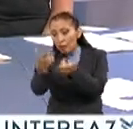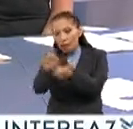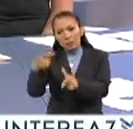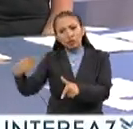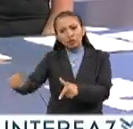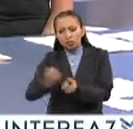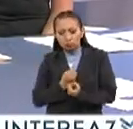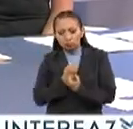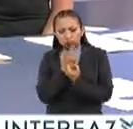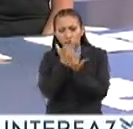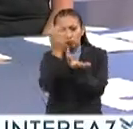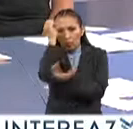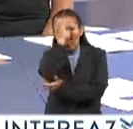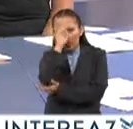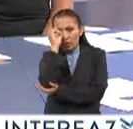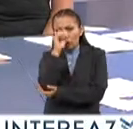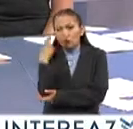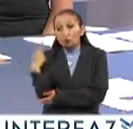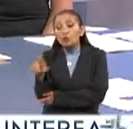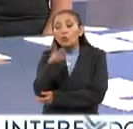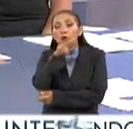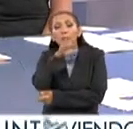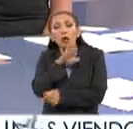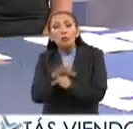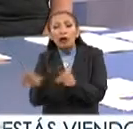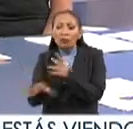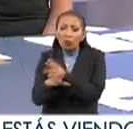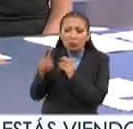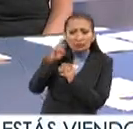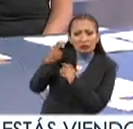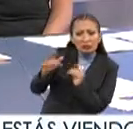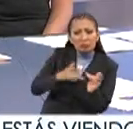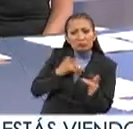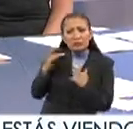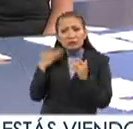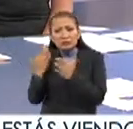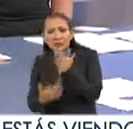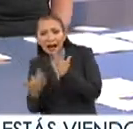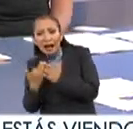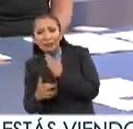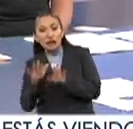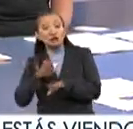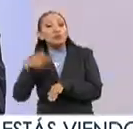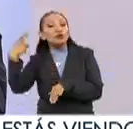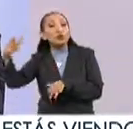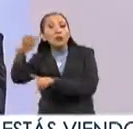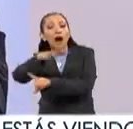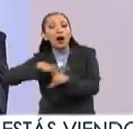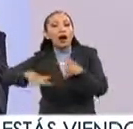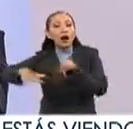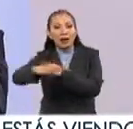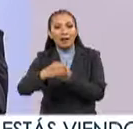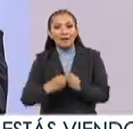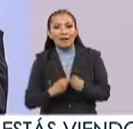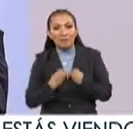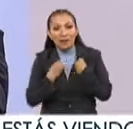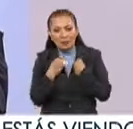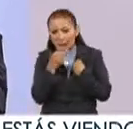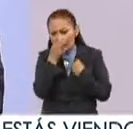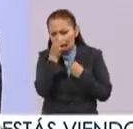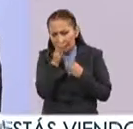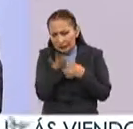puedan expresar cuáles son sus preocupaciones, cuáles son sus inquietudes respecto a su ámbito, pues, más